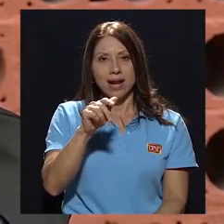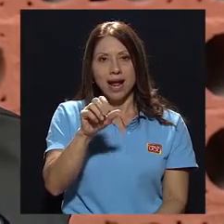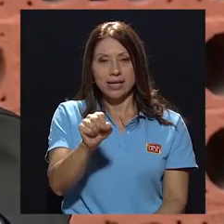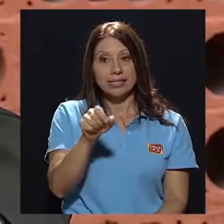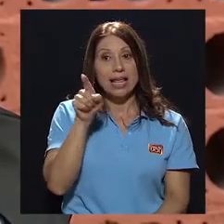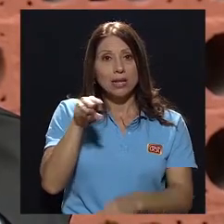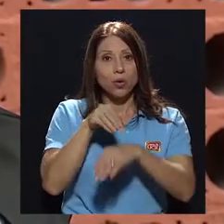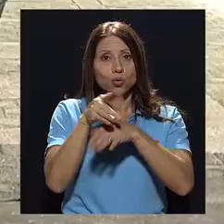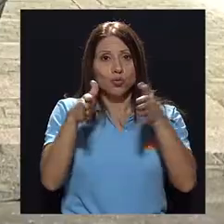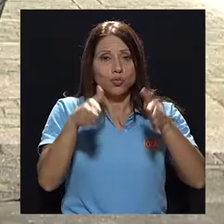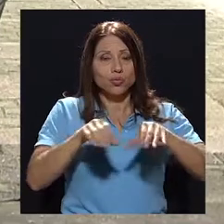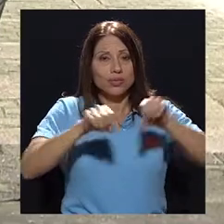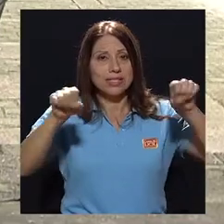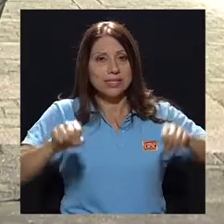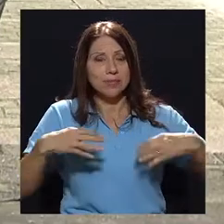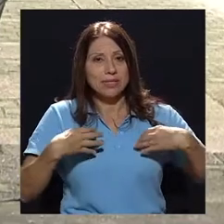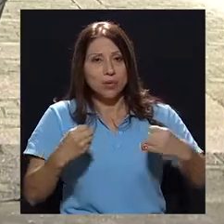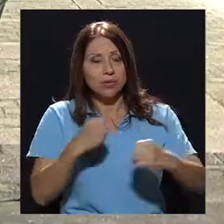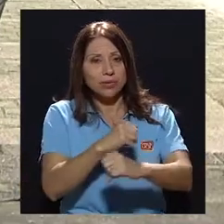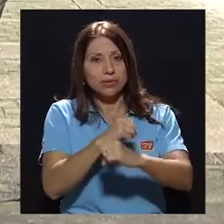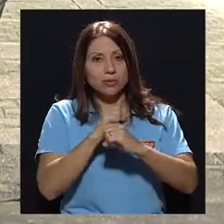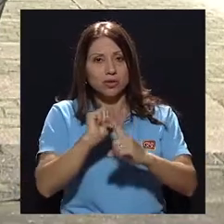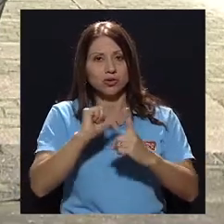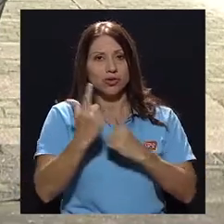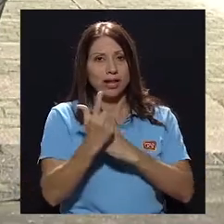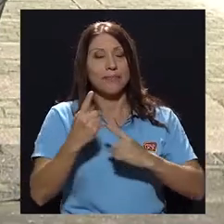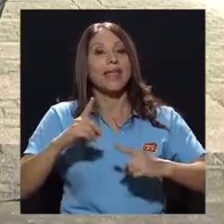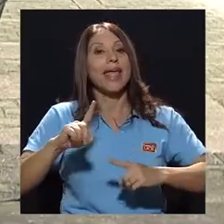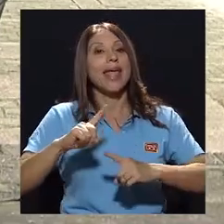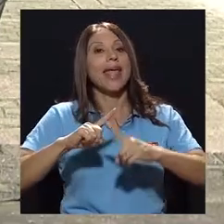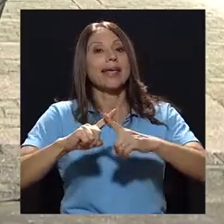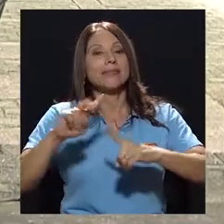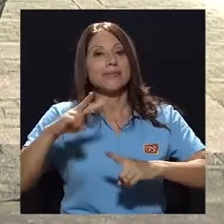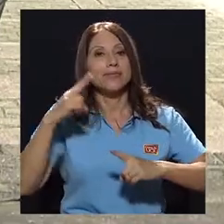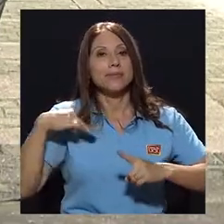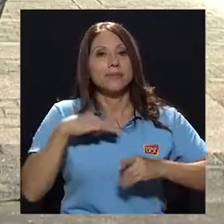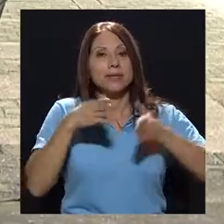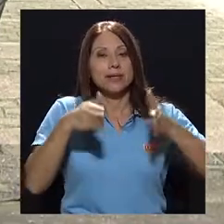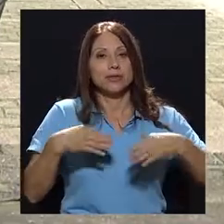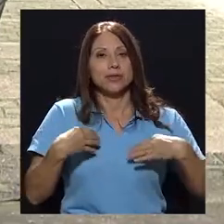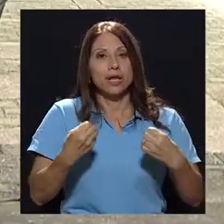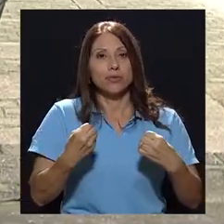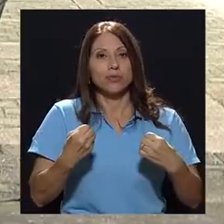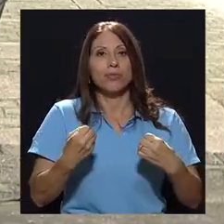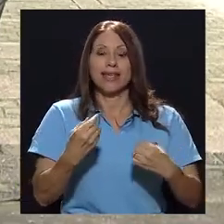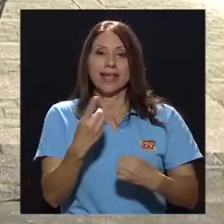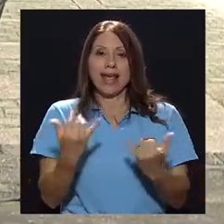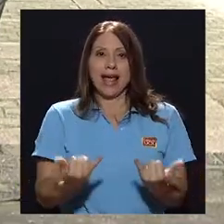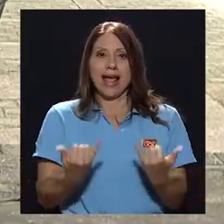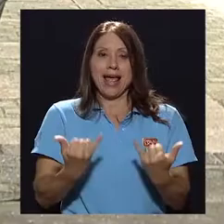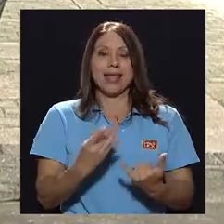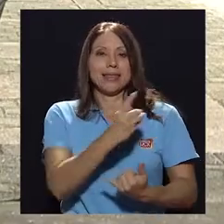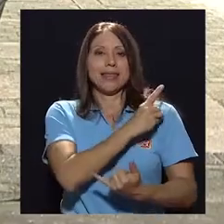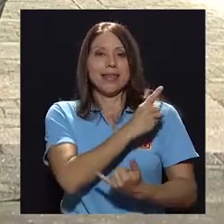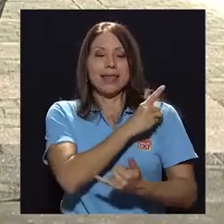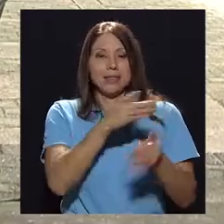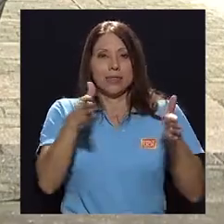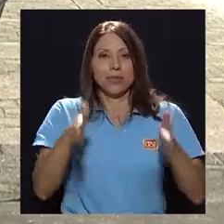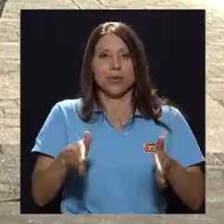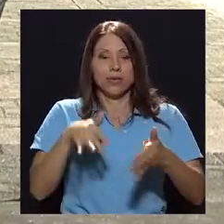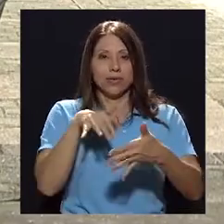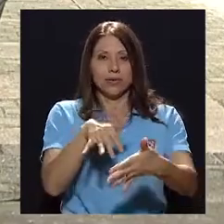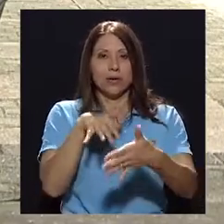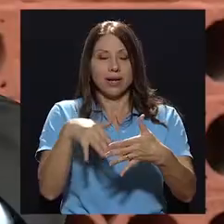quien es consultor en Sistemas de Salud y Seguridad Social, ex viceministro de Salud y actualmente director de la Escuela de Salud